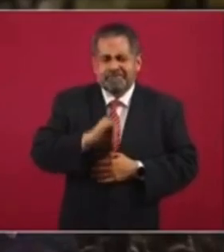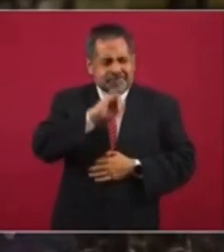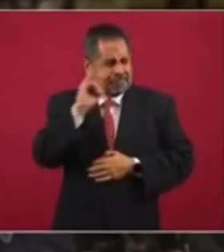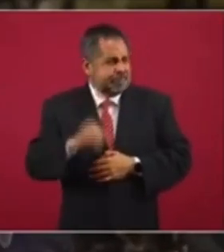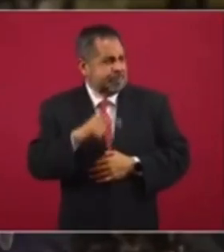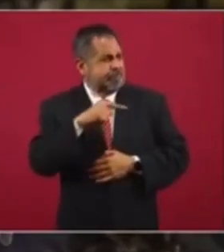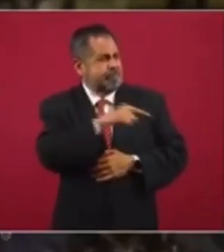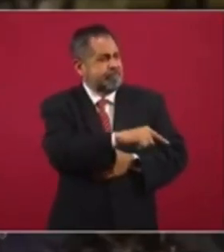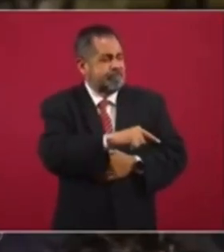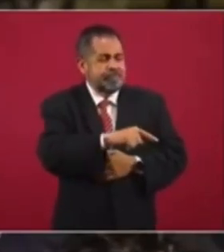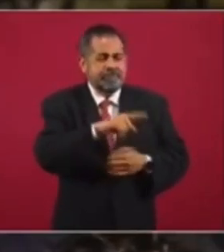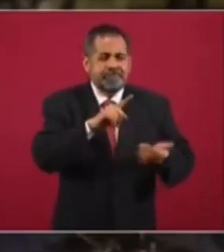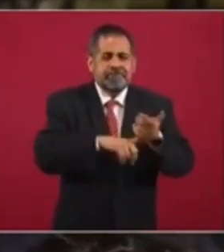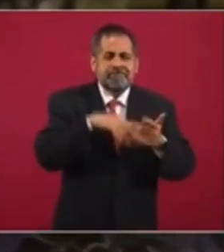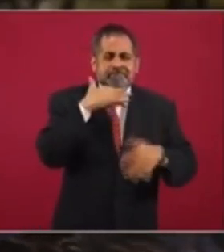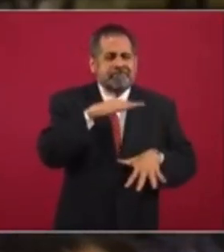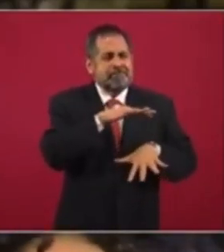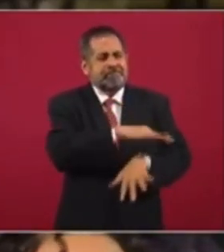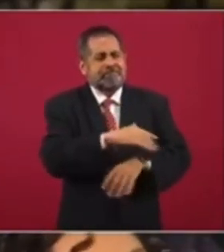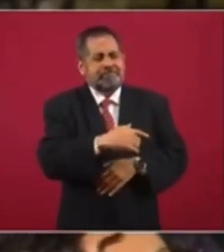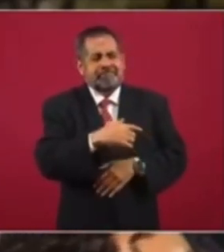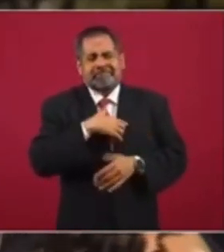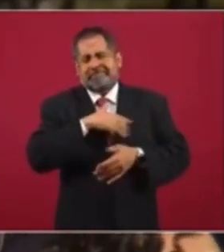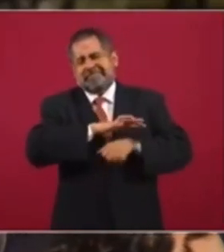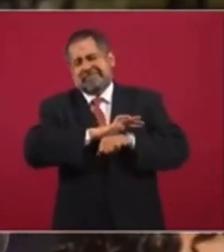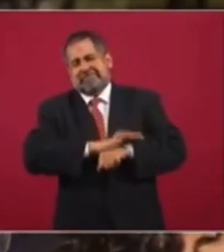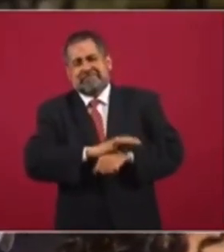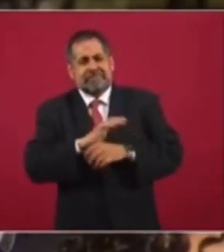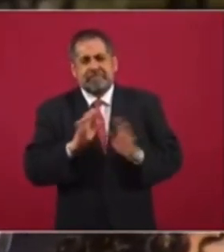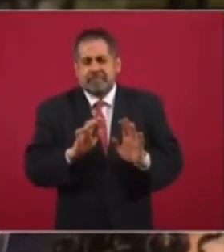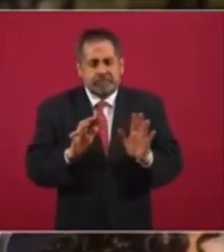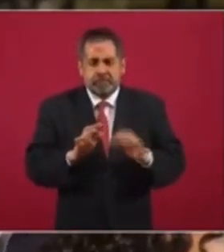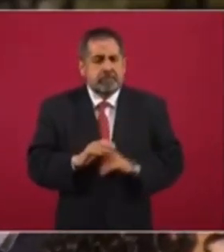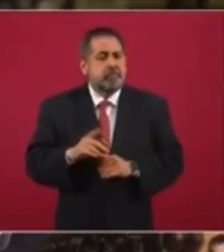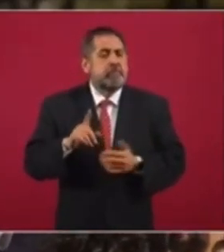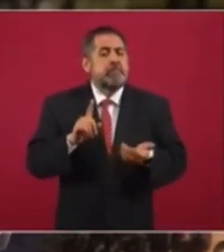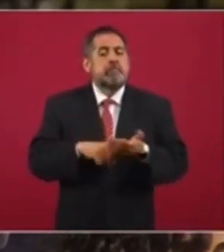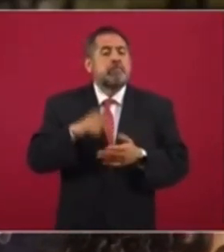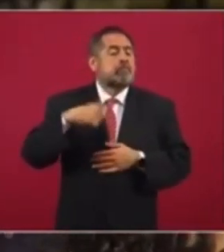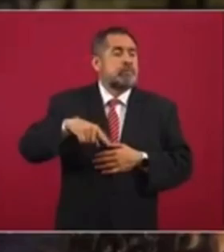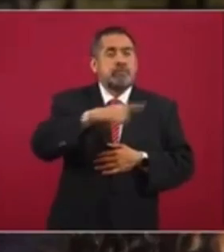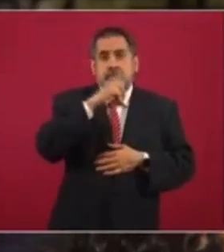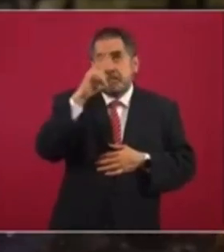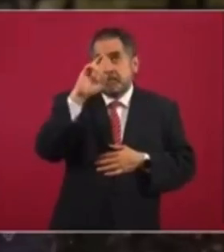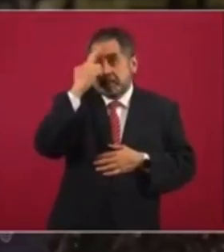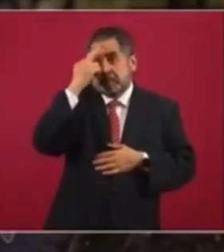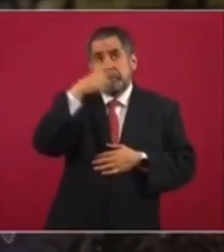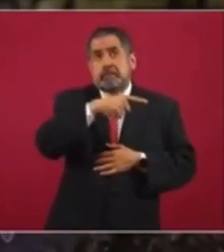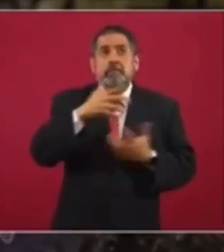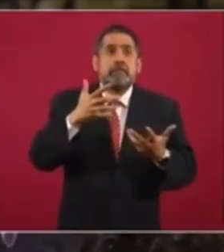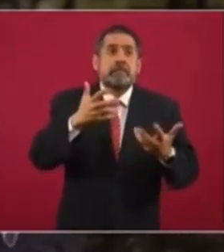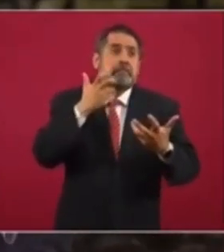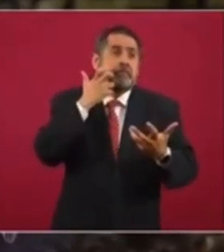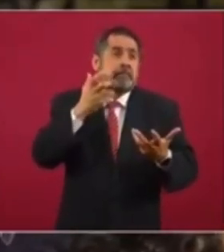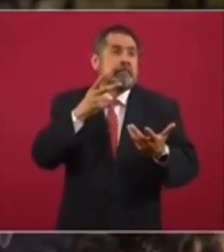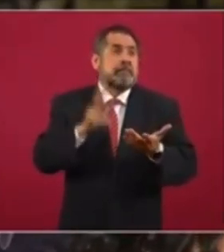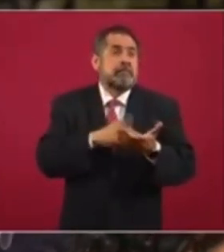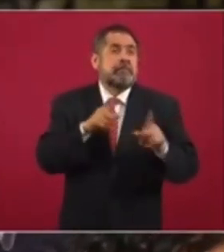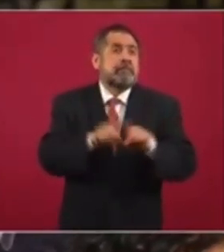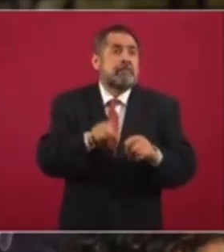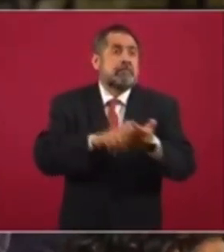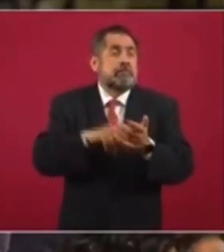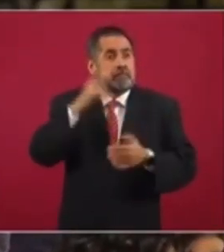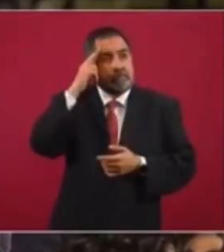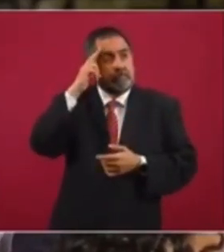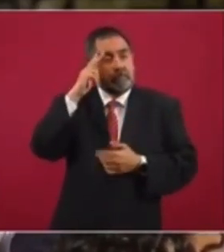bota en el pescuezo, como vulgarmente se dice. Porque quienes siguen añorando la época del porfiriato o lo que es peor,